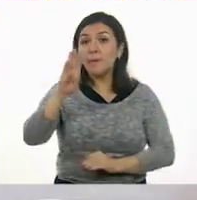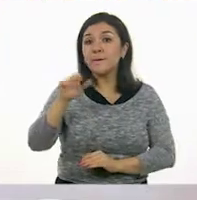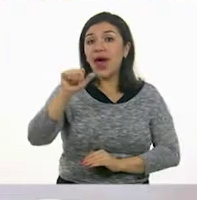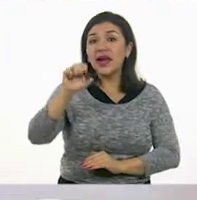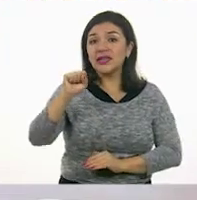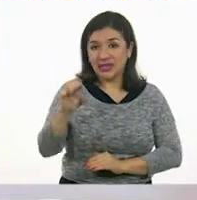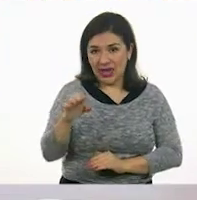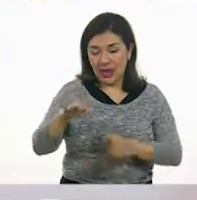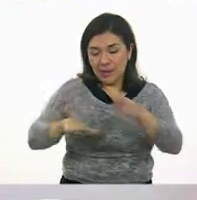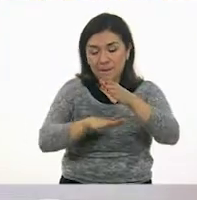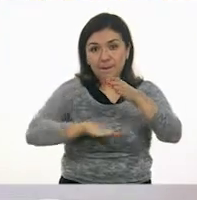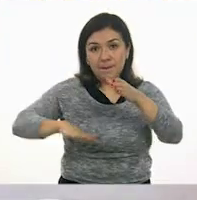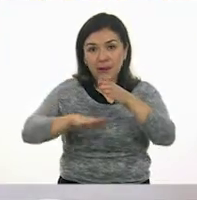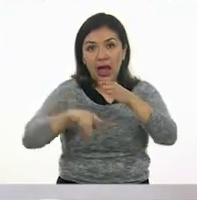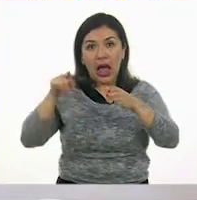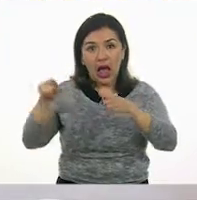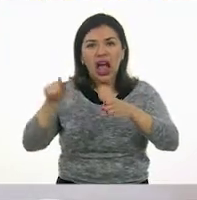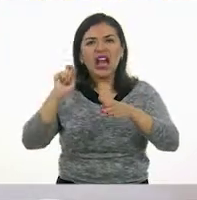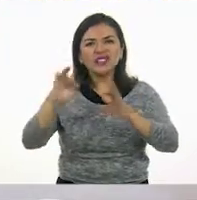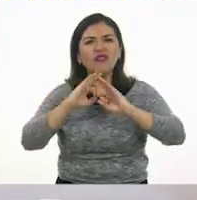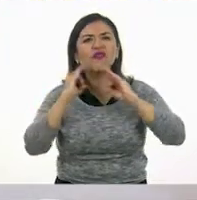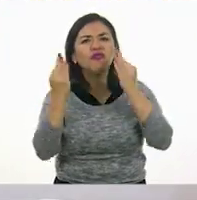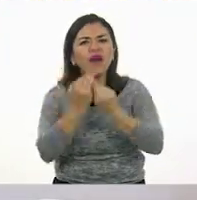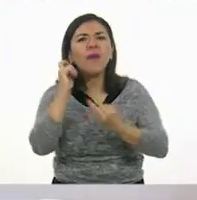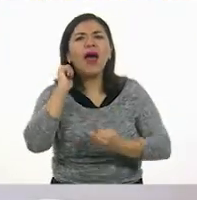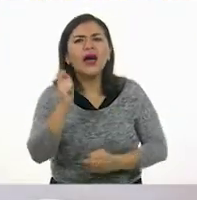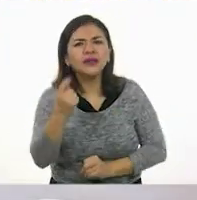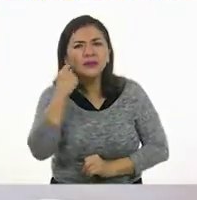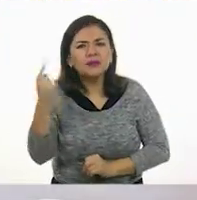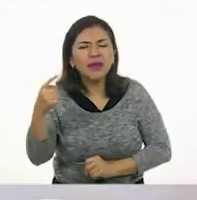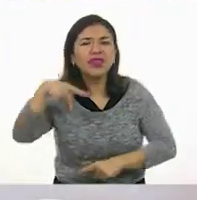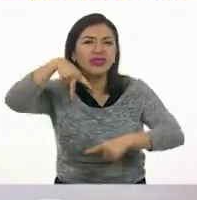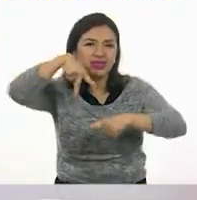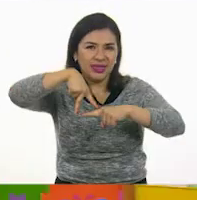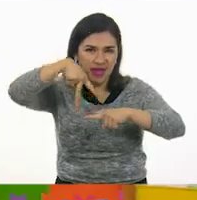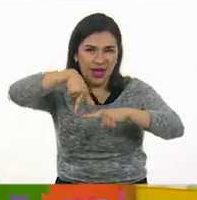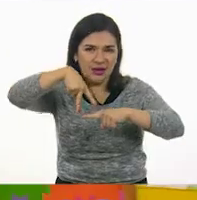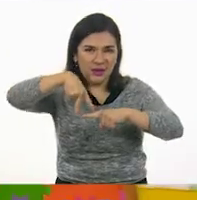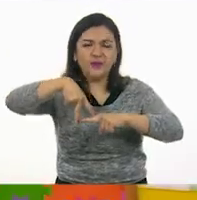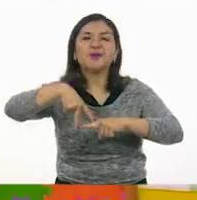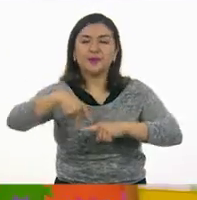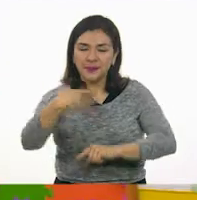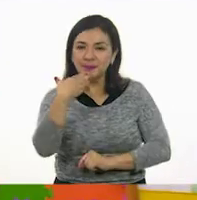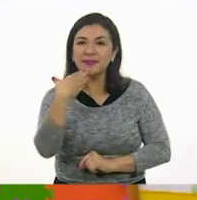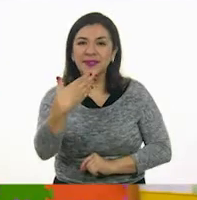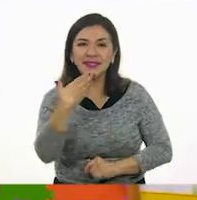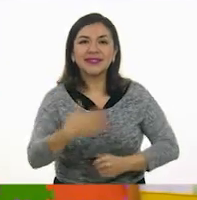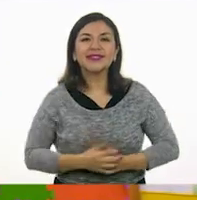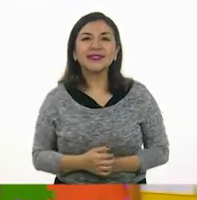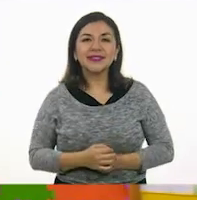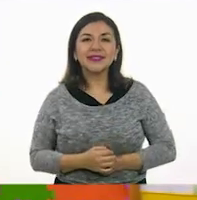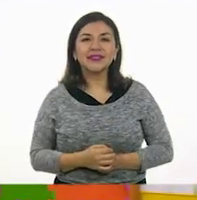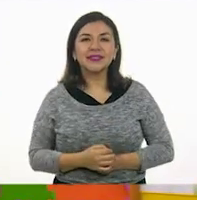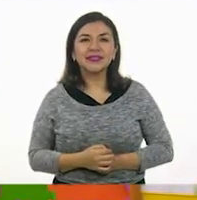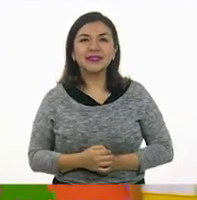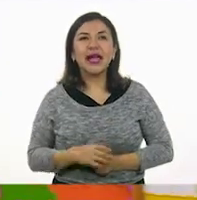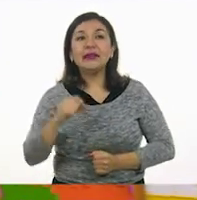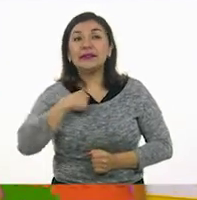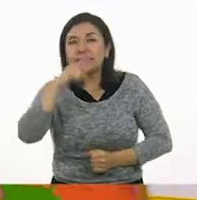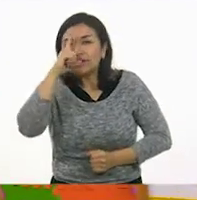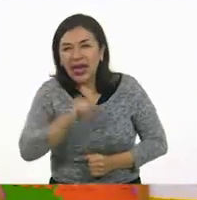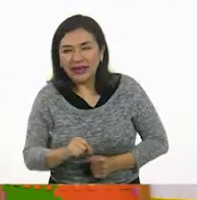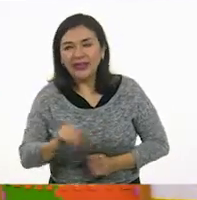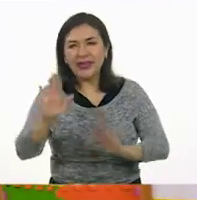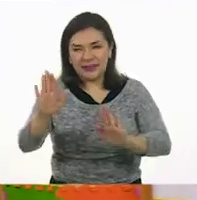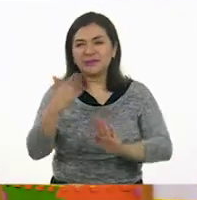ese cuerpo geométrico que es un triángulo. Muy bien. Así es. Bueno, me pasé un poquito.